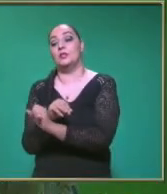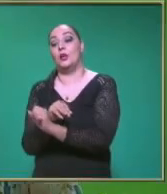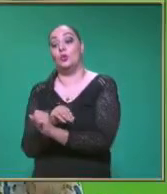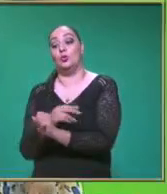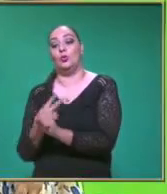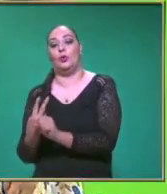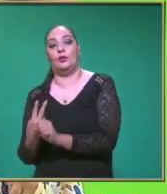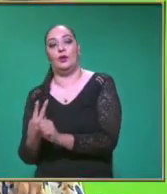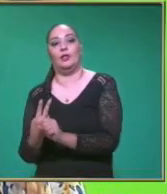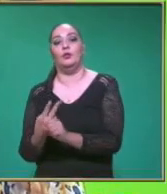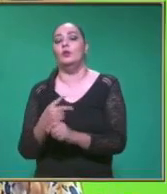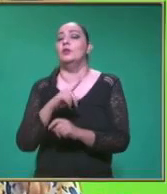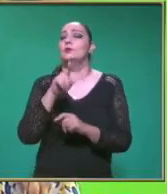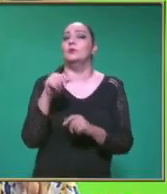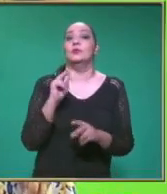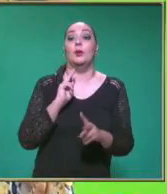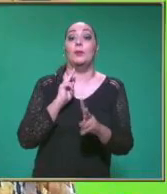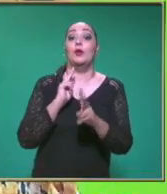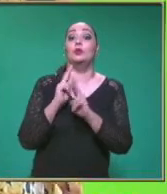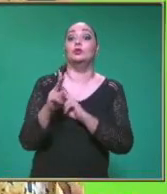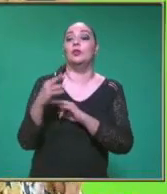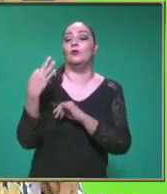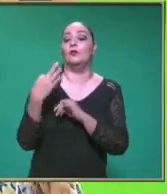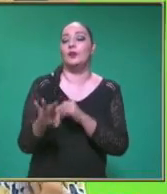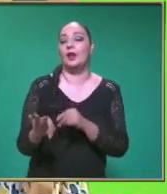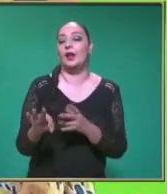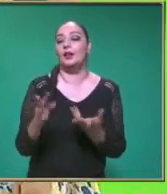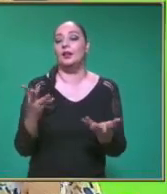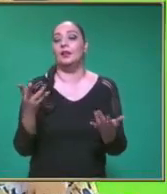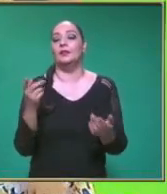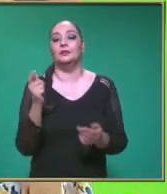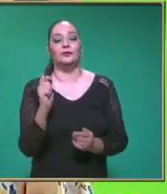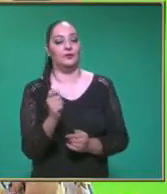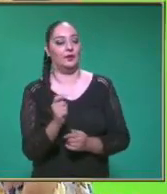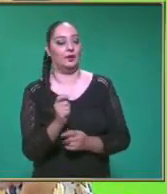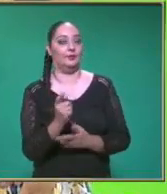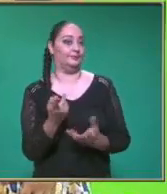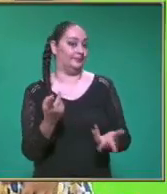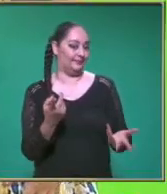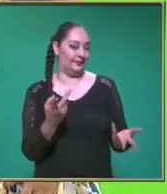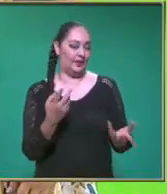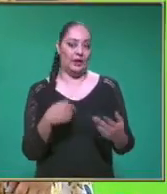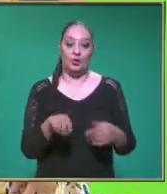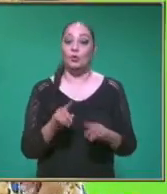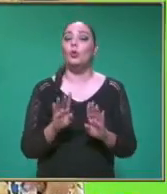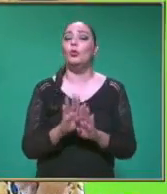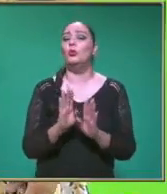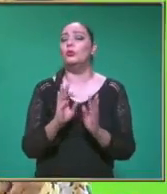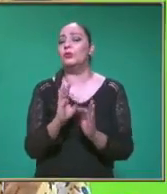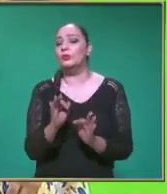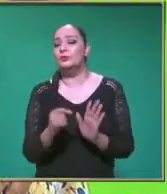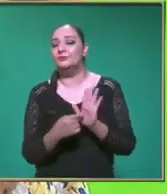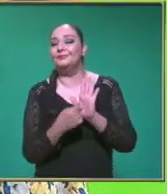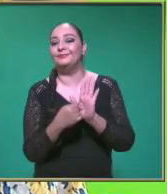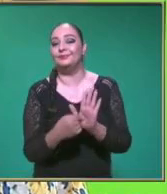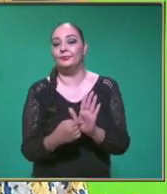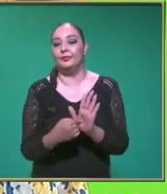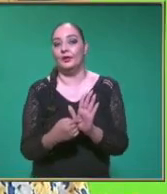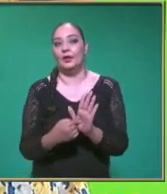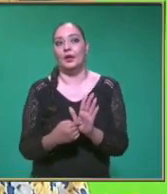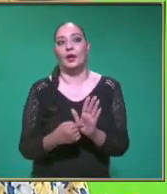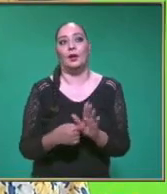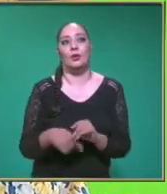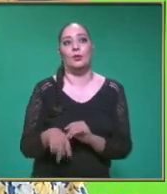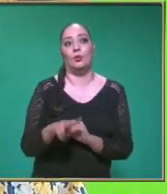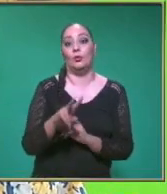Posteriormente Velocidad final Es igual A O Nos representa La velocidad final Y su